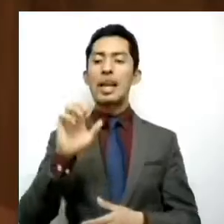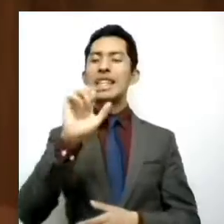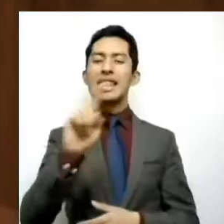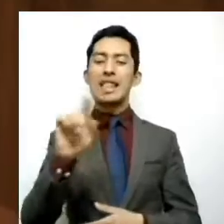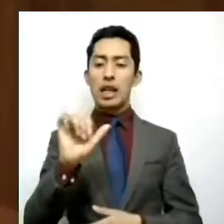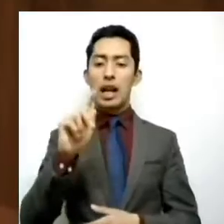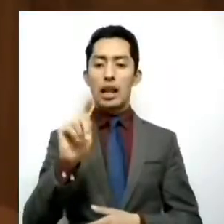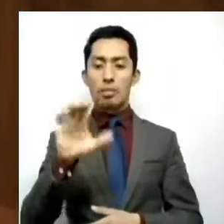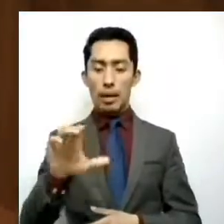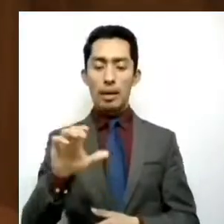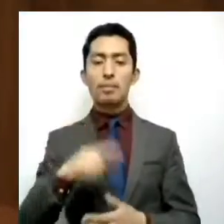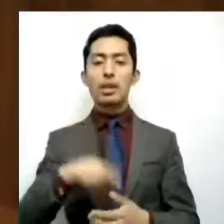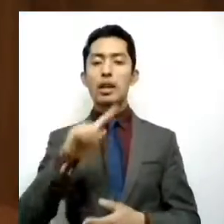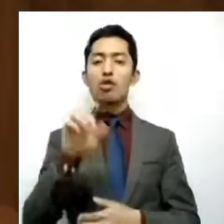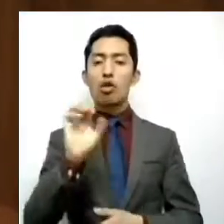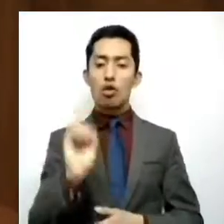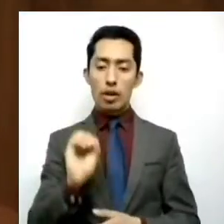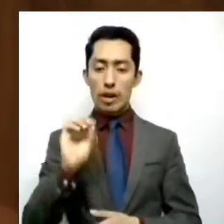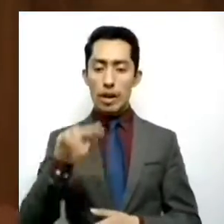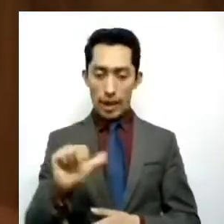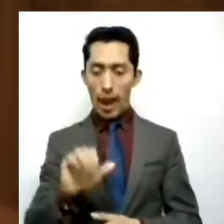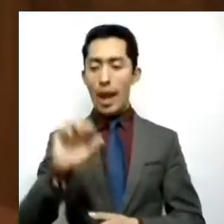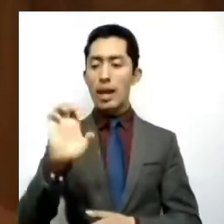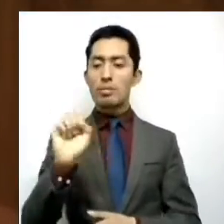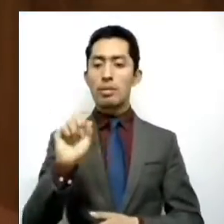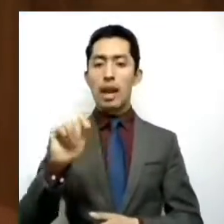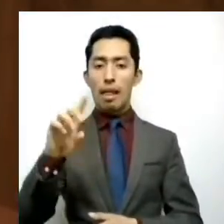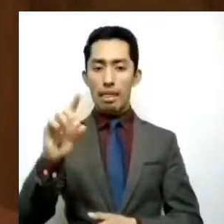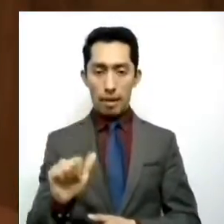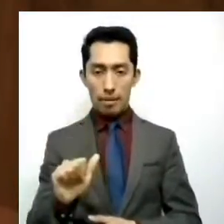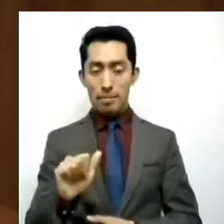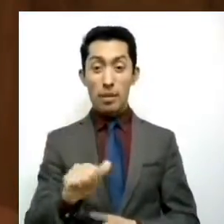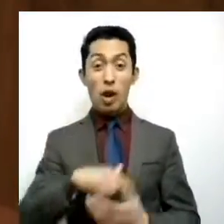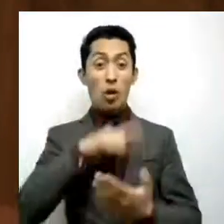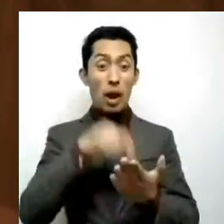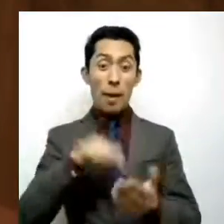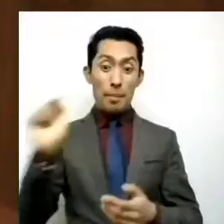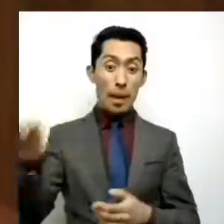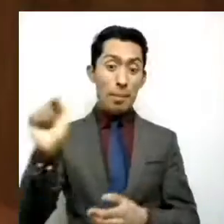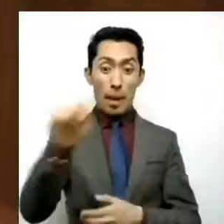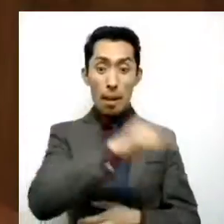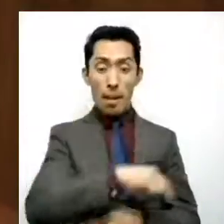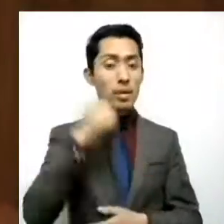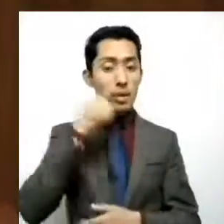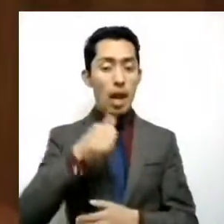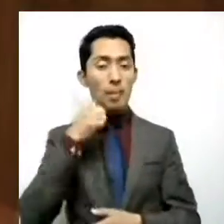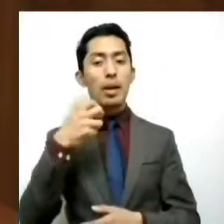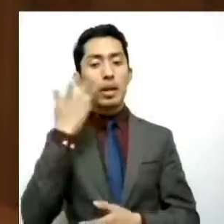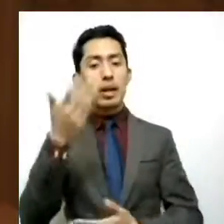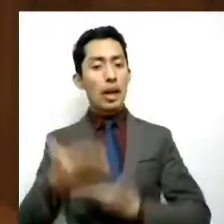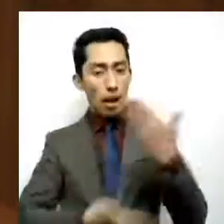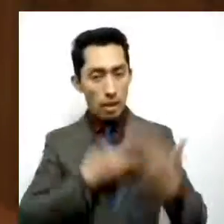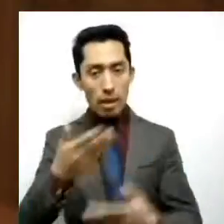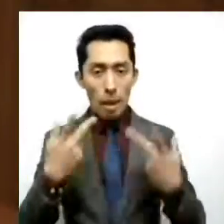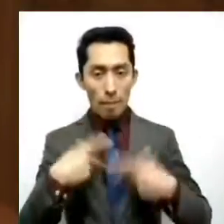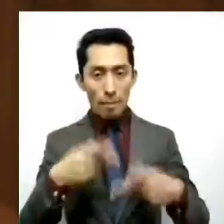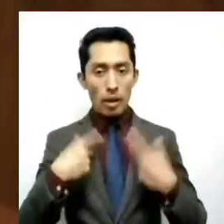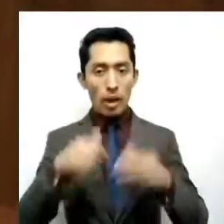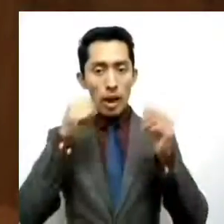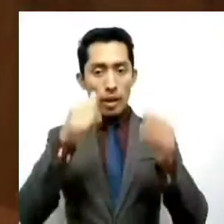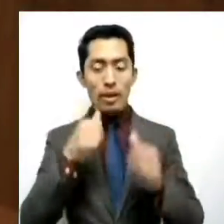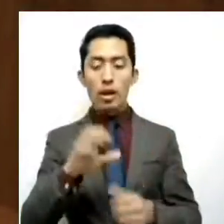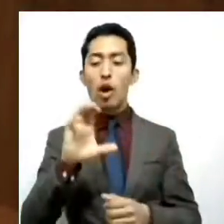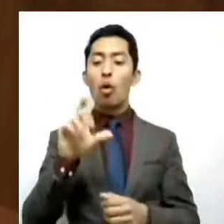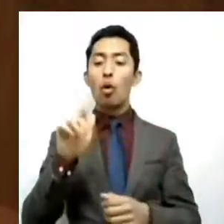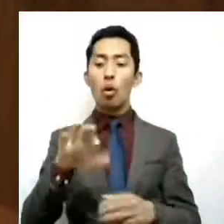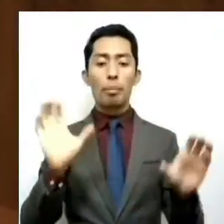y Zona Esmeralda. Siempre con una actitud y vocación por servir a los demás, los clubes rotarios